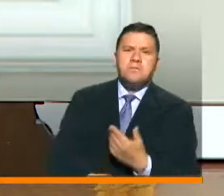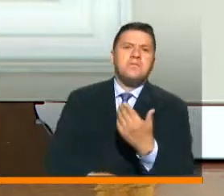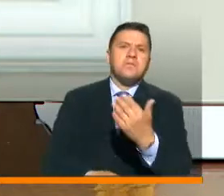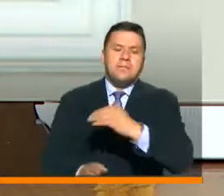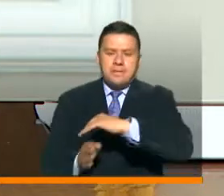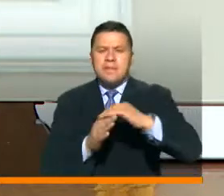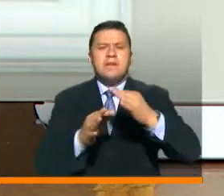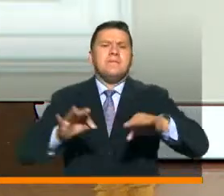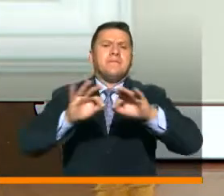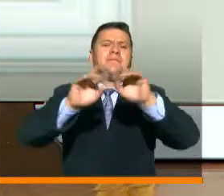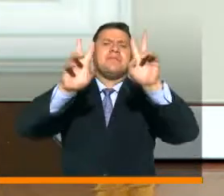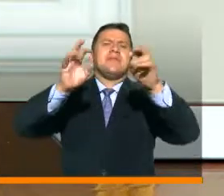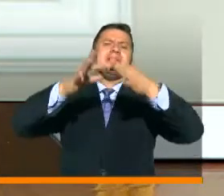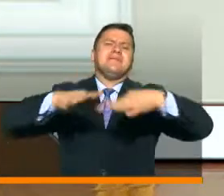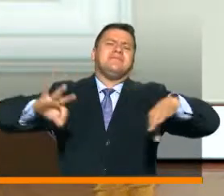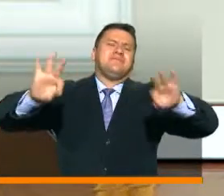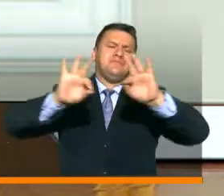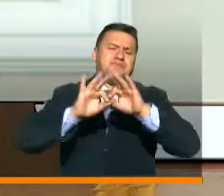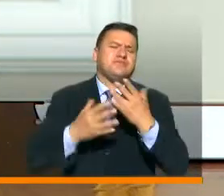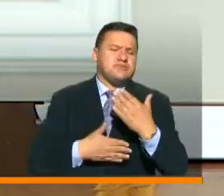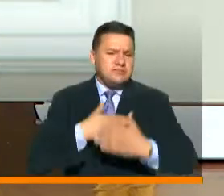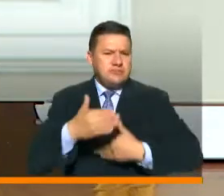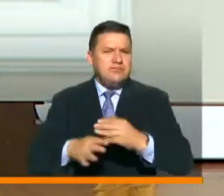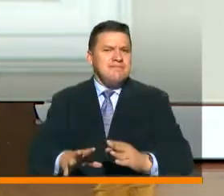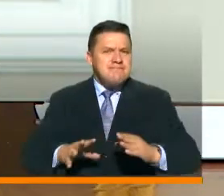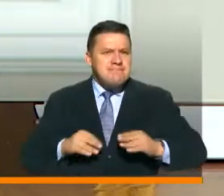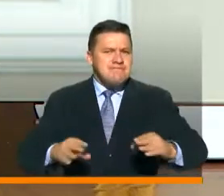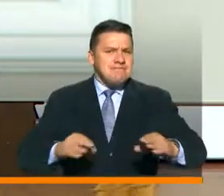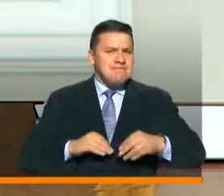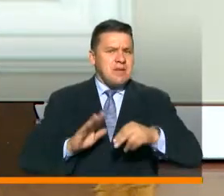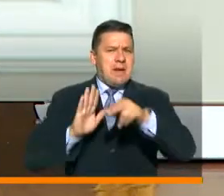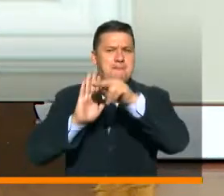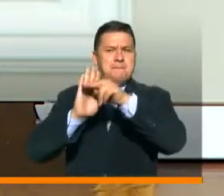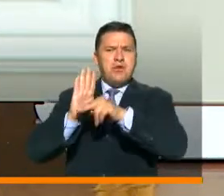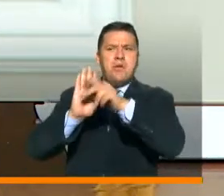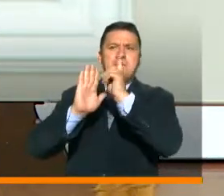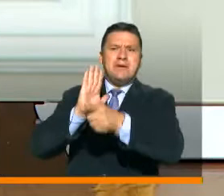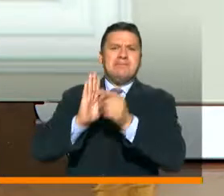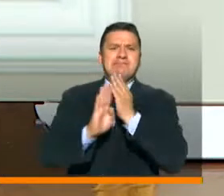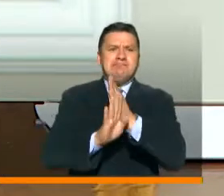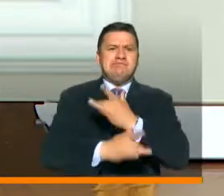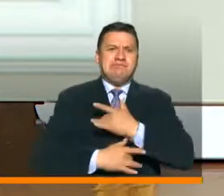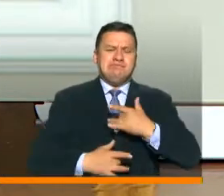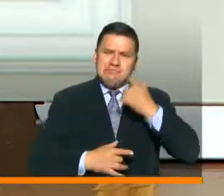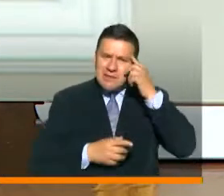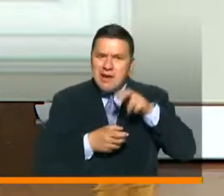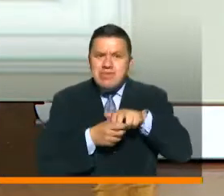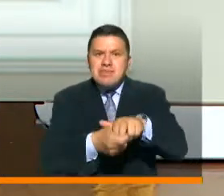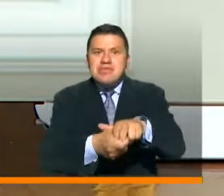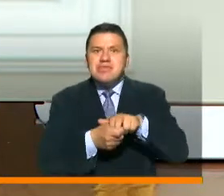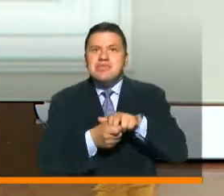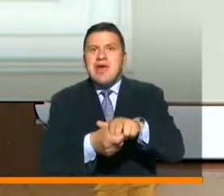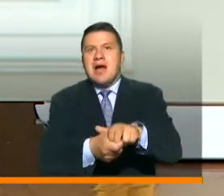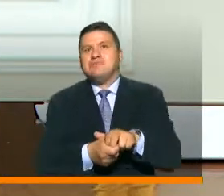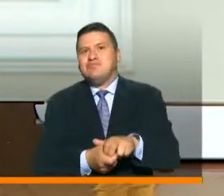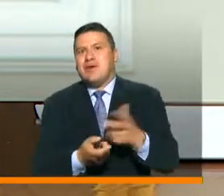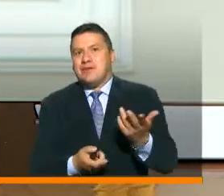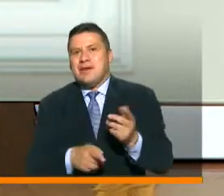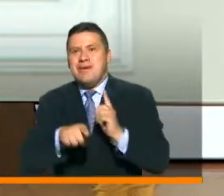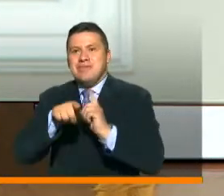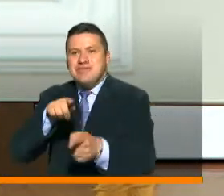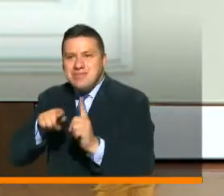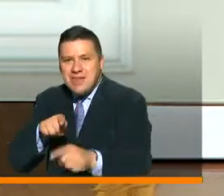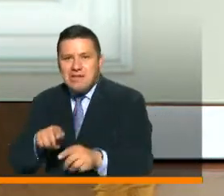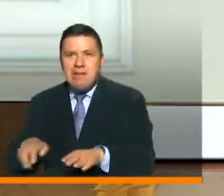Y uno de los temas también más importantes es cómo seguimos adoptando protocolos y medidas de bioseguridad en el transporte público, en el